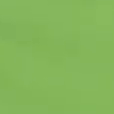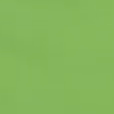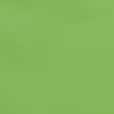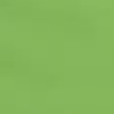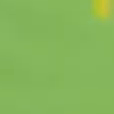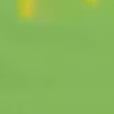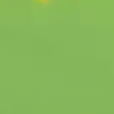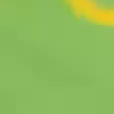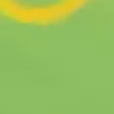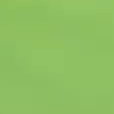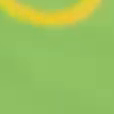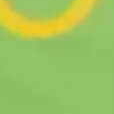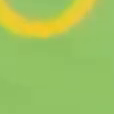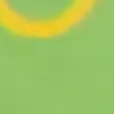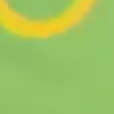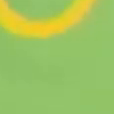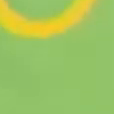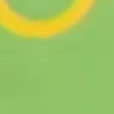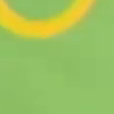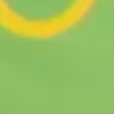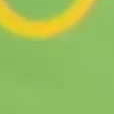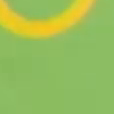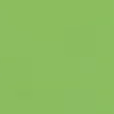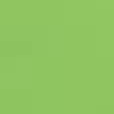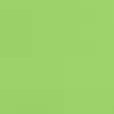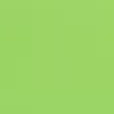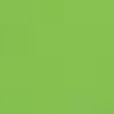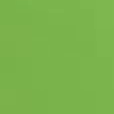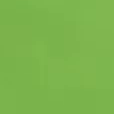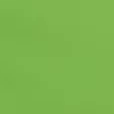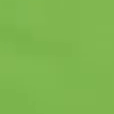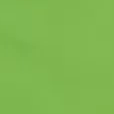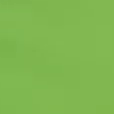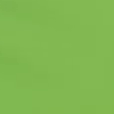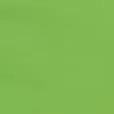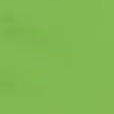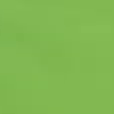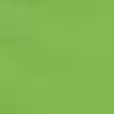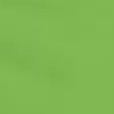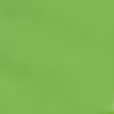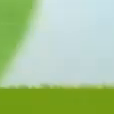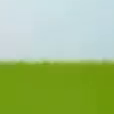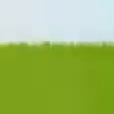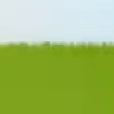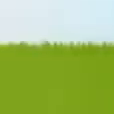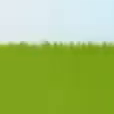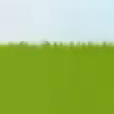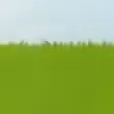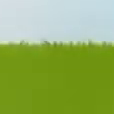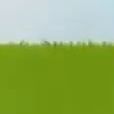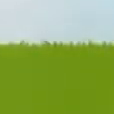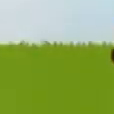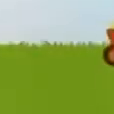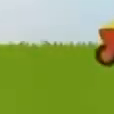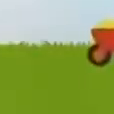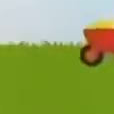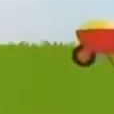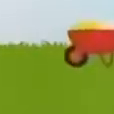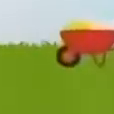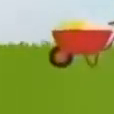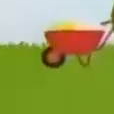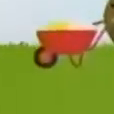que lo debe guardar bajo llave. Regla número tres. Recuérdale a tu papá que cuando termine de utilizar los